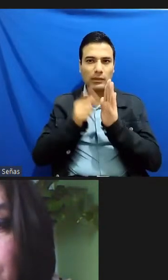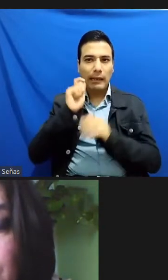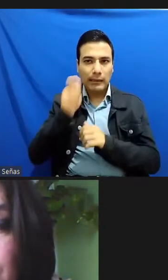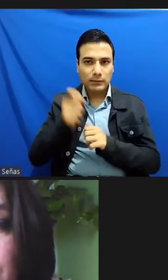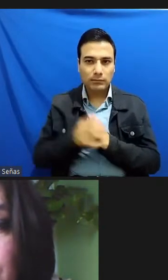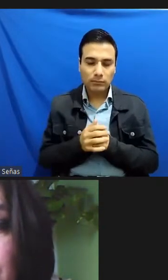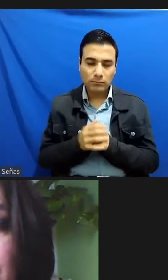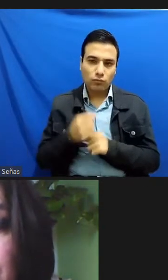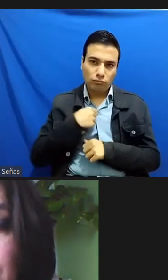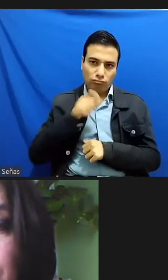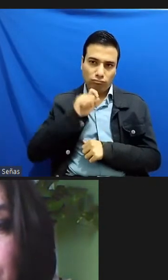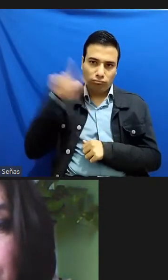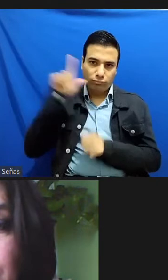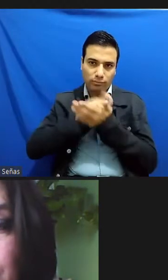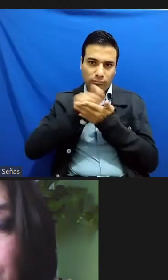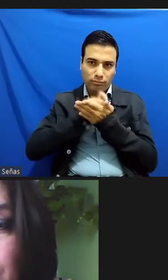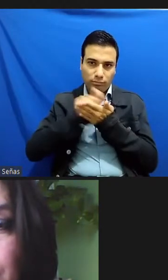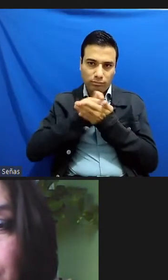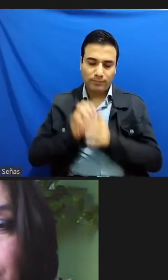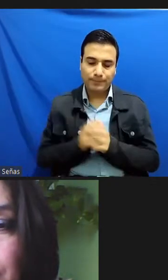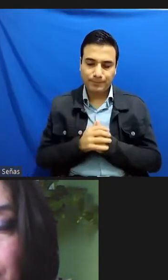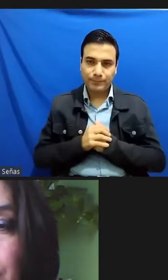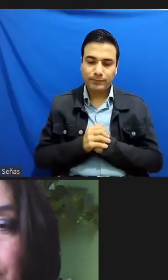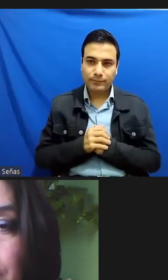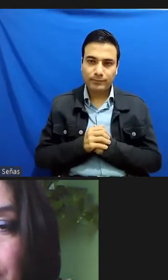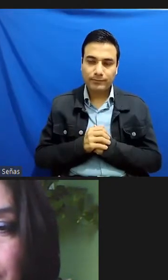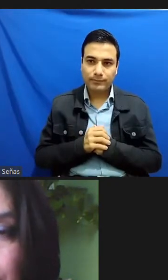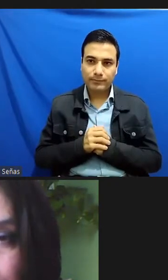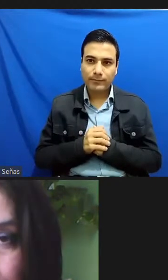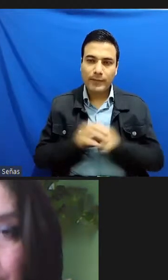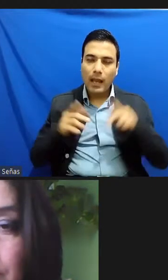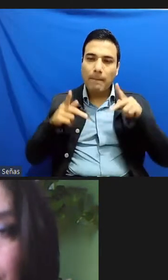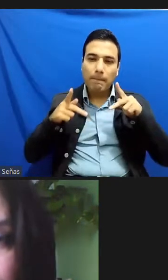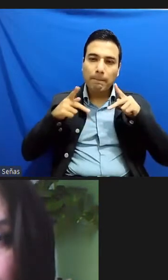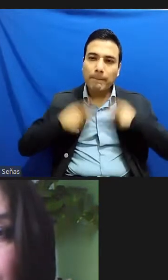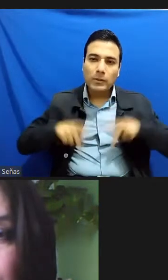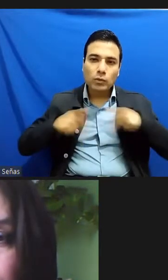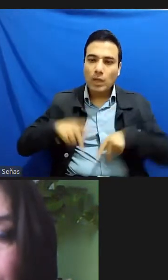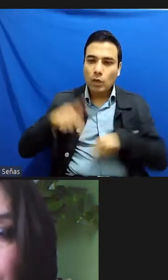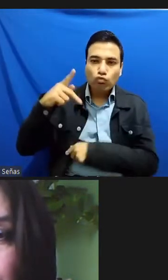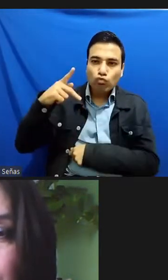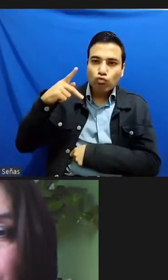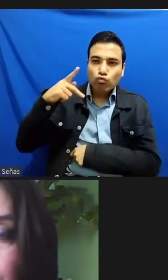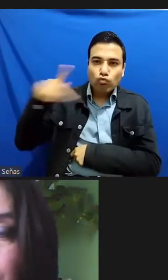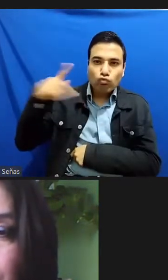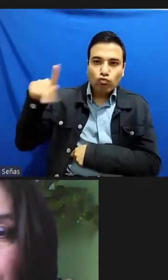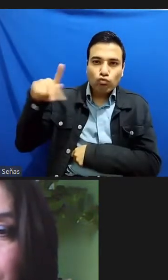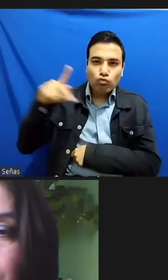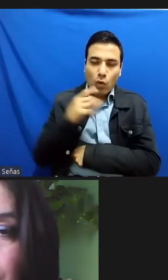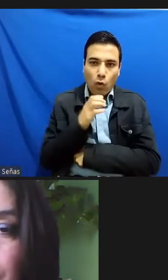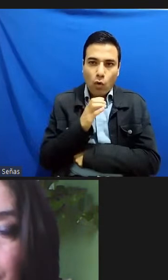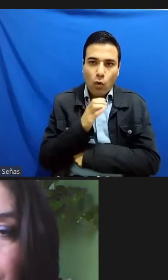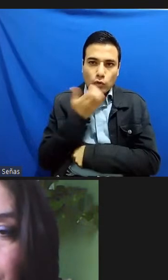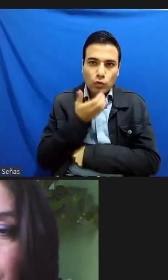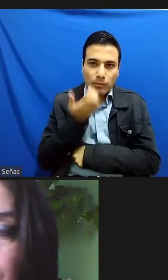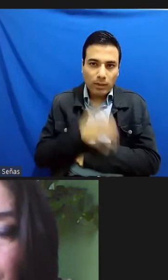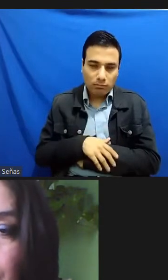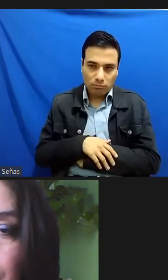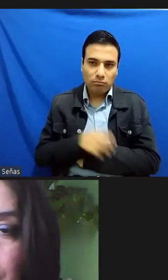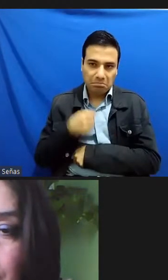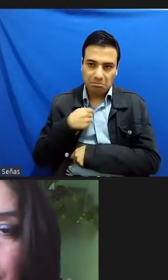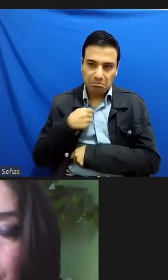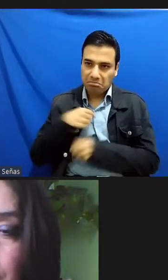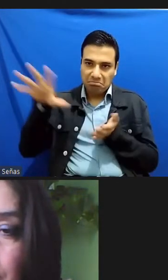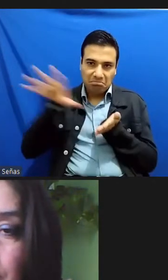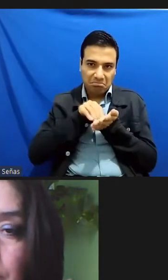¿no? lo que responde el imaginario colectivo ¿no? o sea la labor de un escritor me parece que es la de